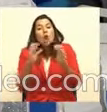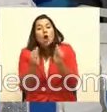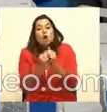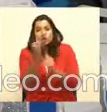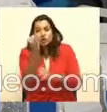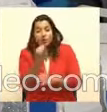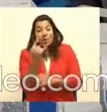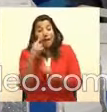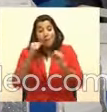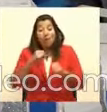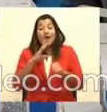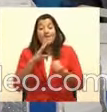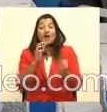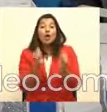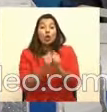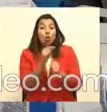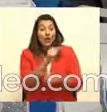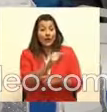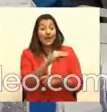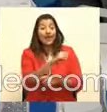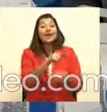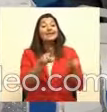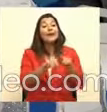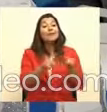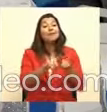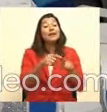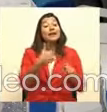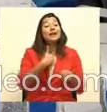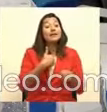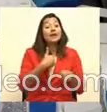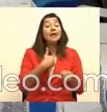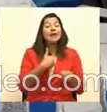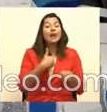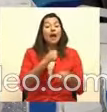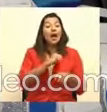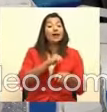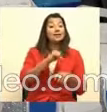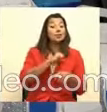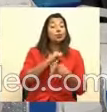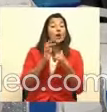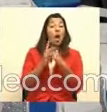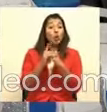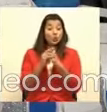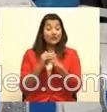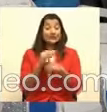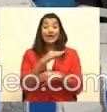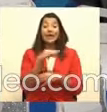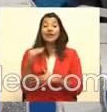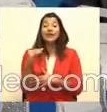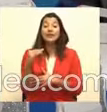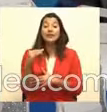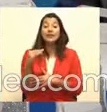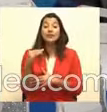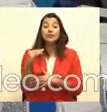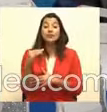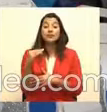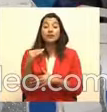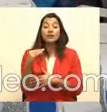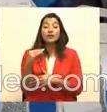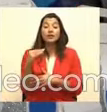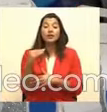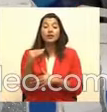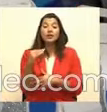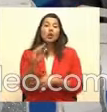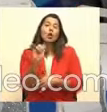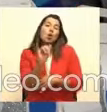hablarle. También tiene conductas autistas y prácticamente esa es